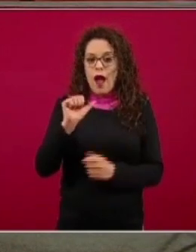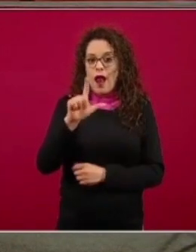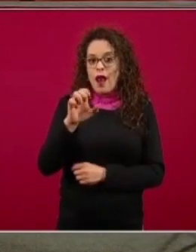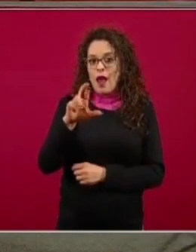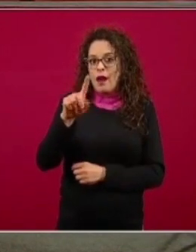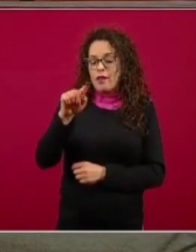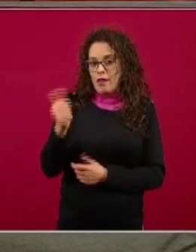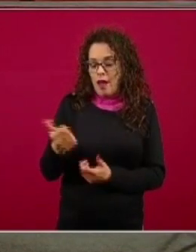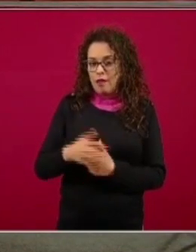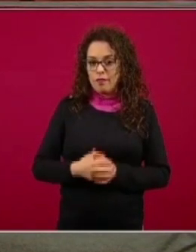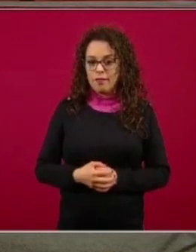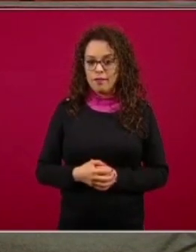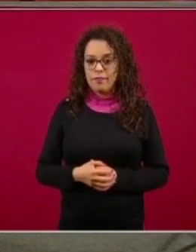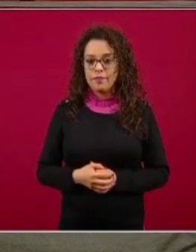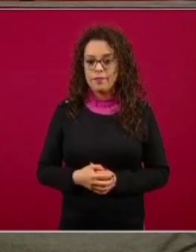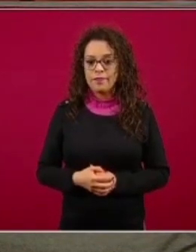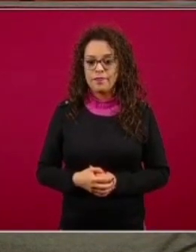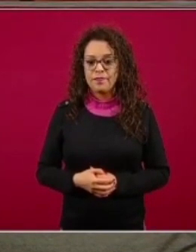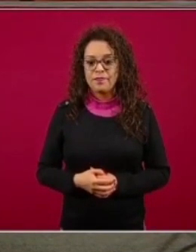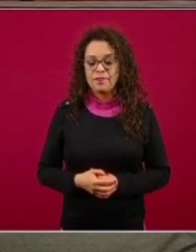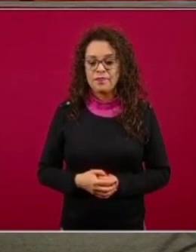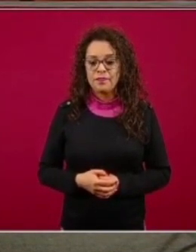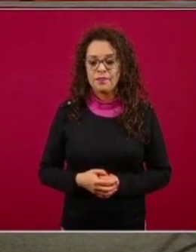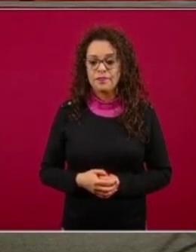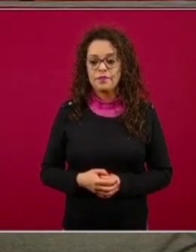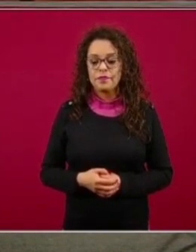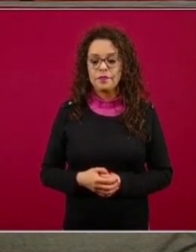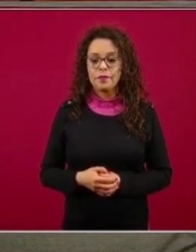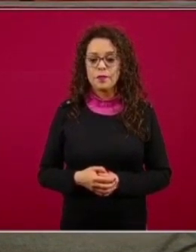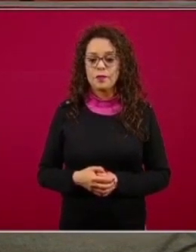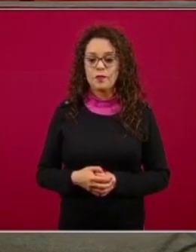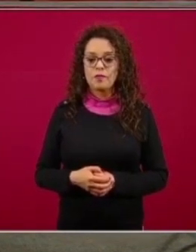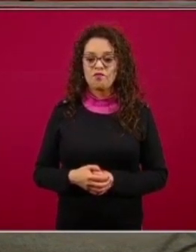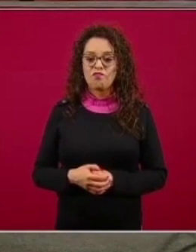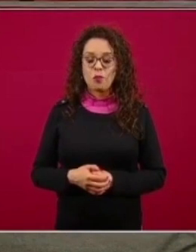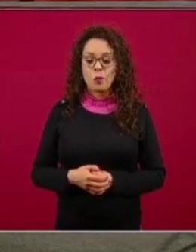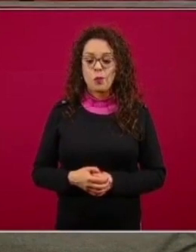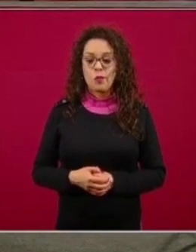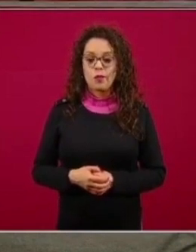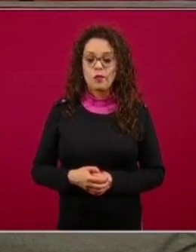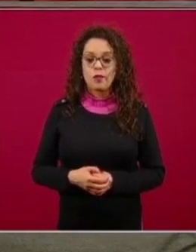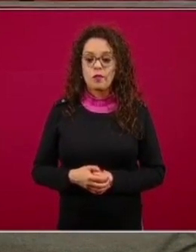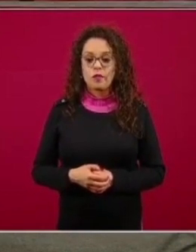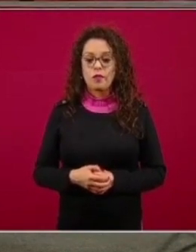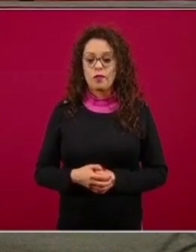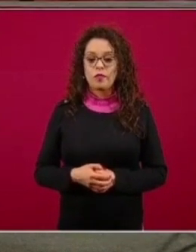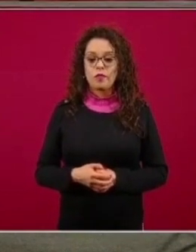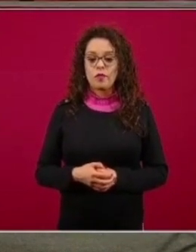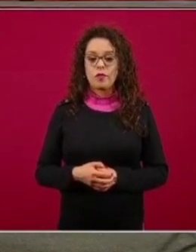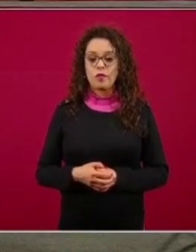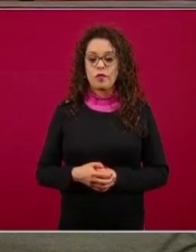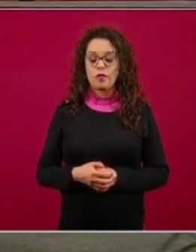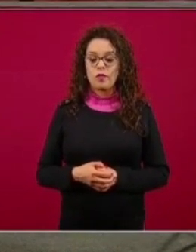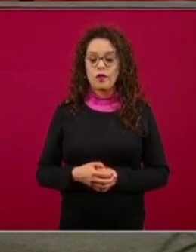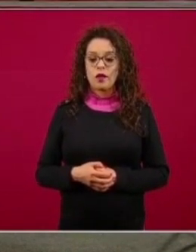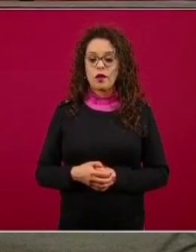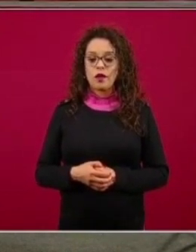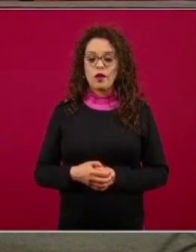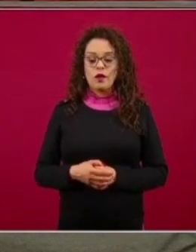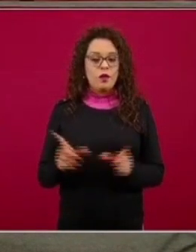no sé si quieren empezar alguien a ver muy brevemente y puntual por tiempo